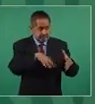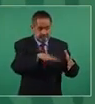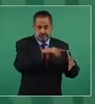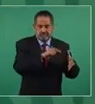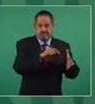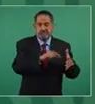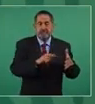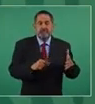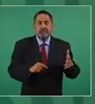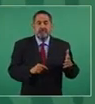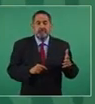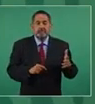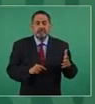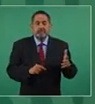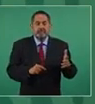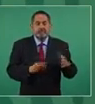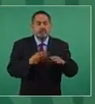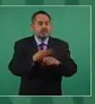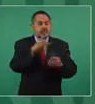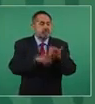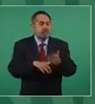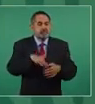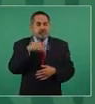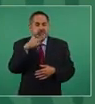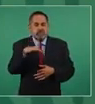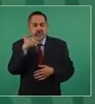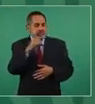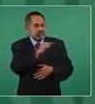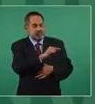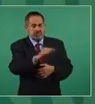muy corrupta.